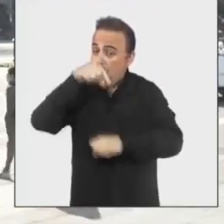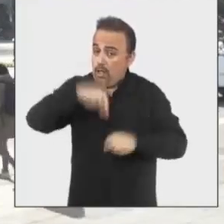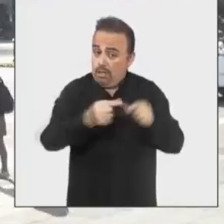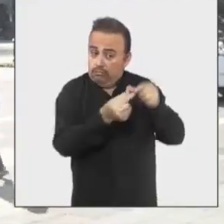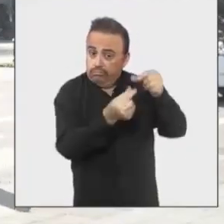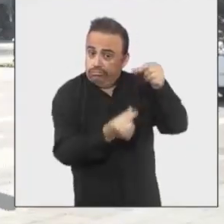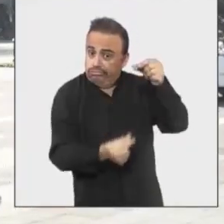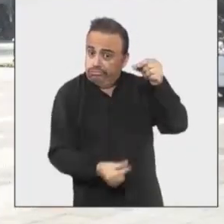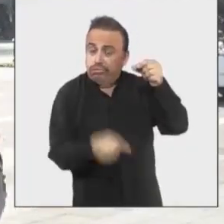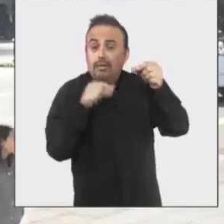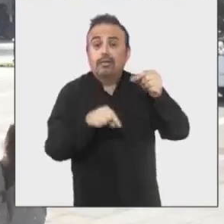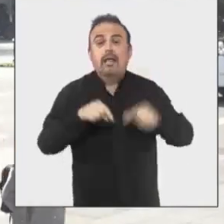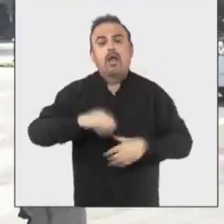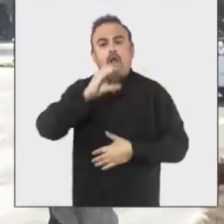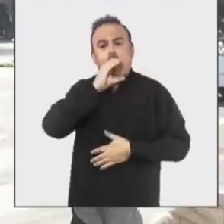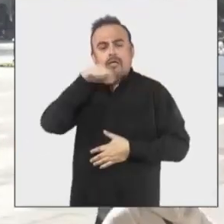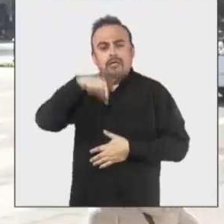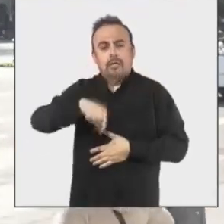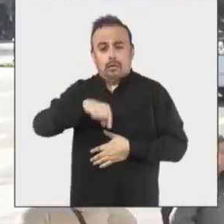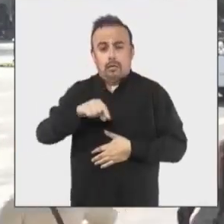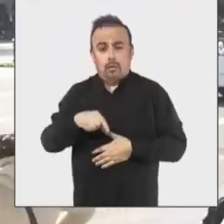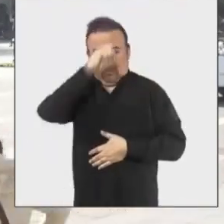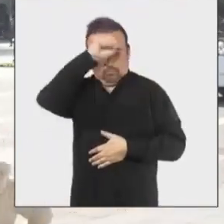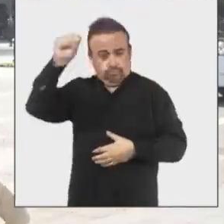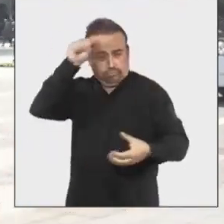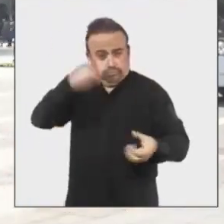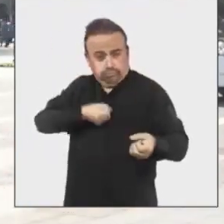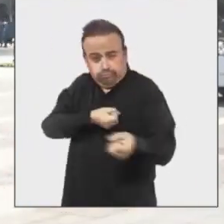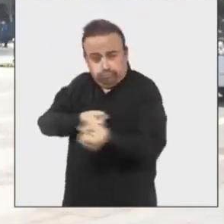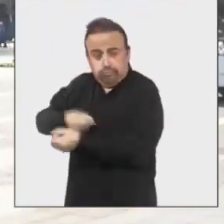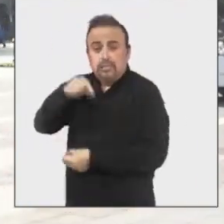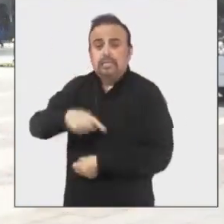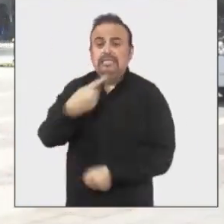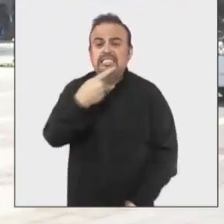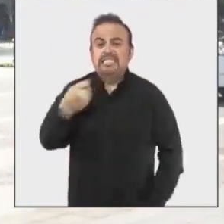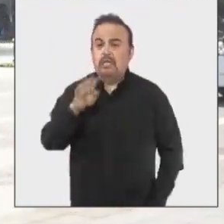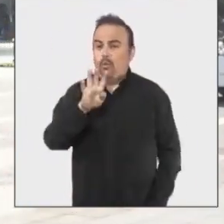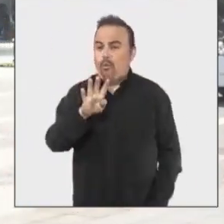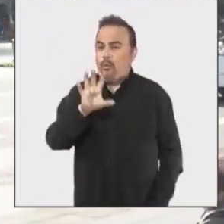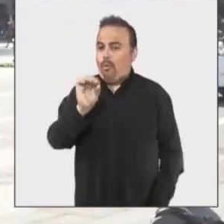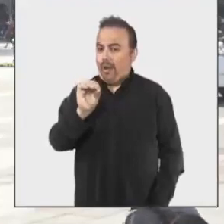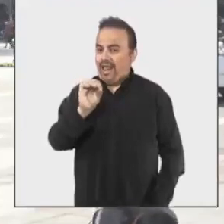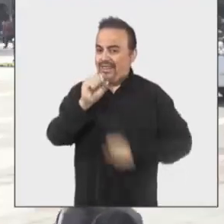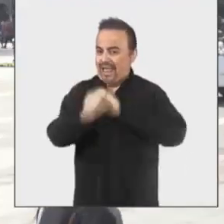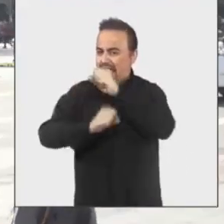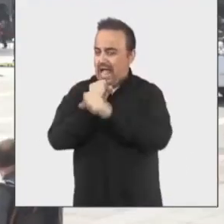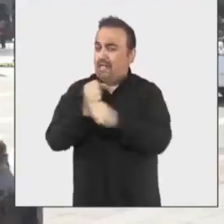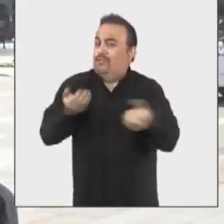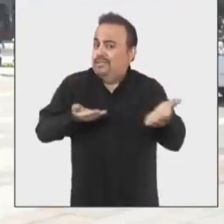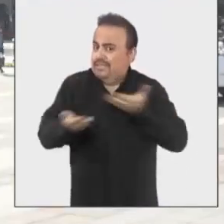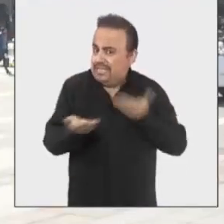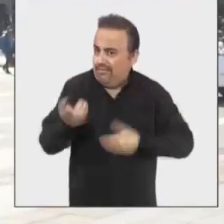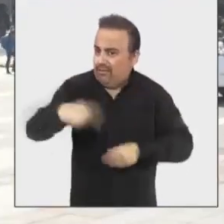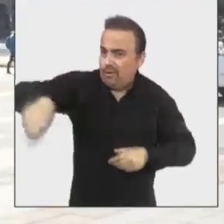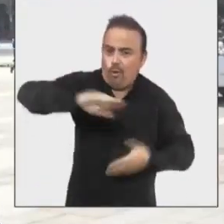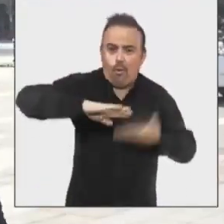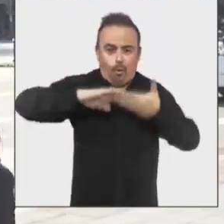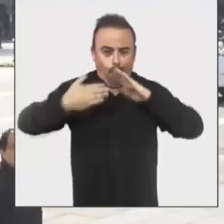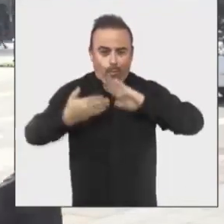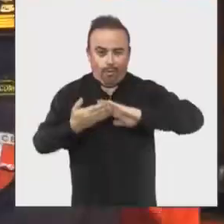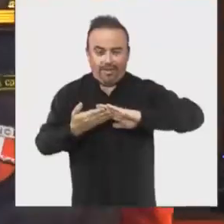nivel nacional y en Concepción el Cuerpo de Bomberos cumple 140 años de servicio a la comunidad.